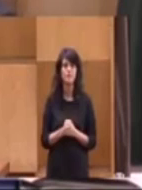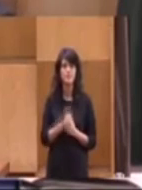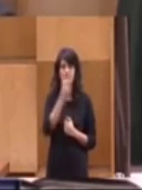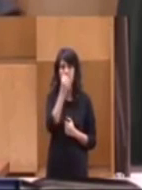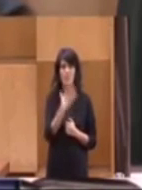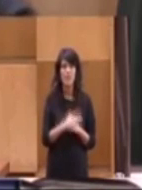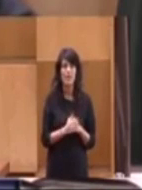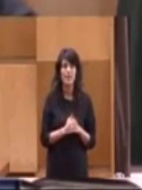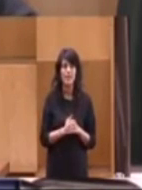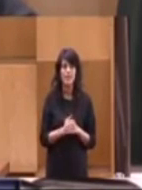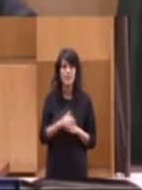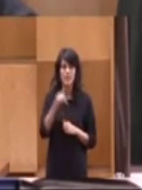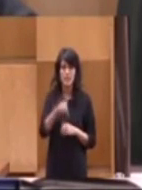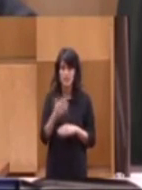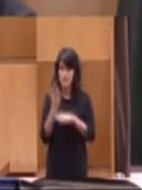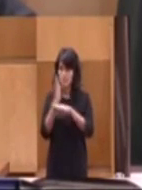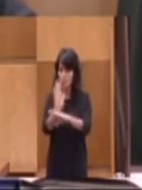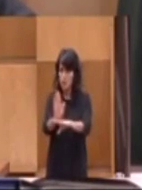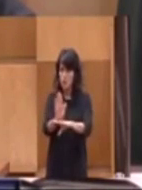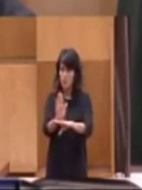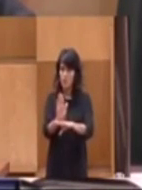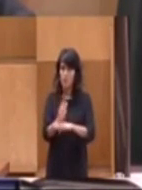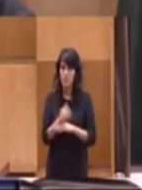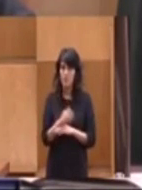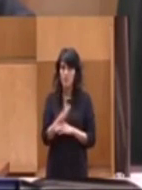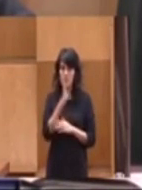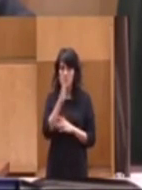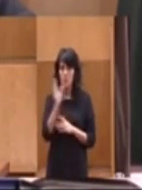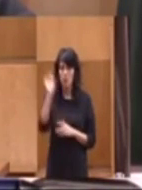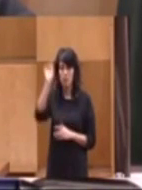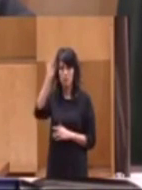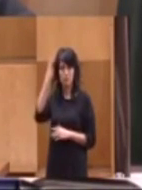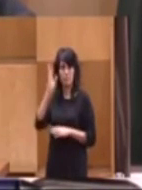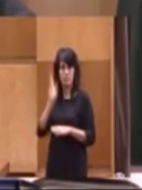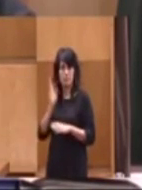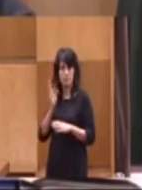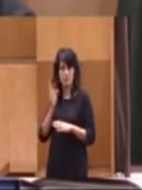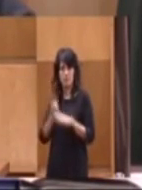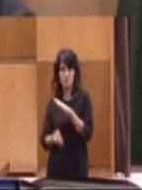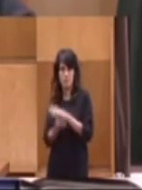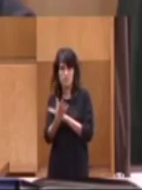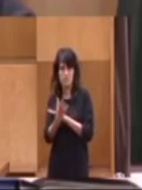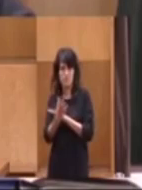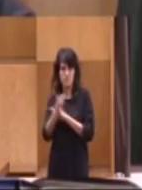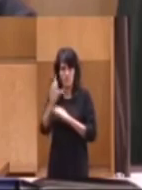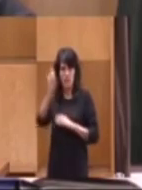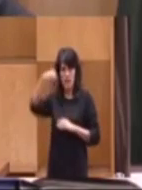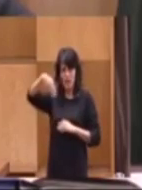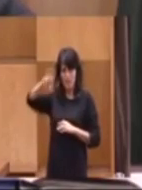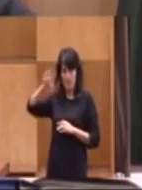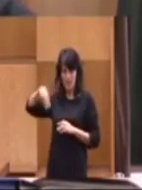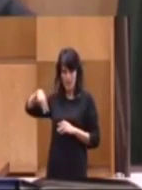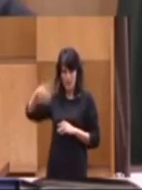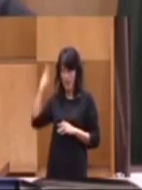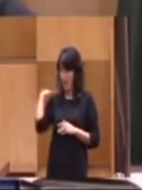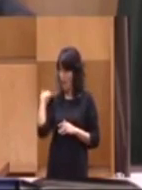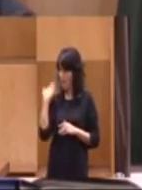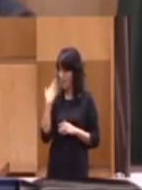Bien, pues esta moción se presenta por iniciativa de la MER, tal y como ha explicado